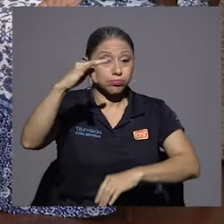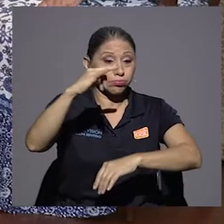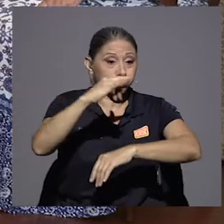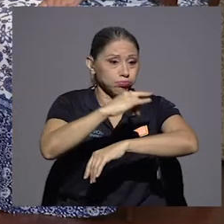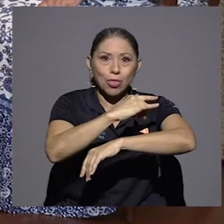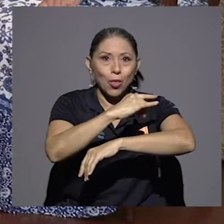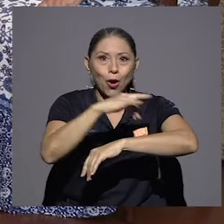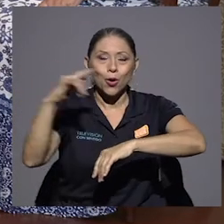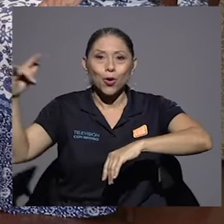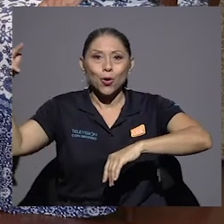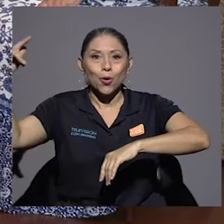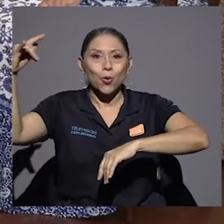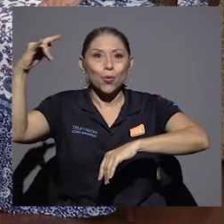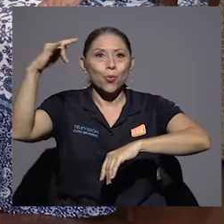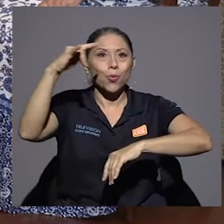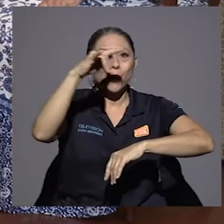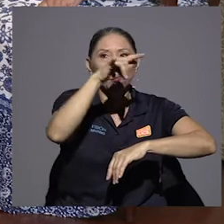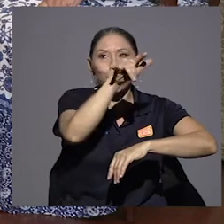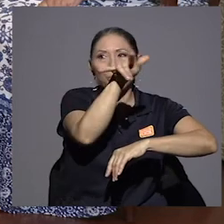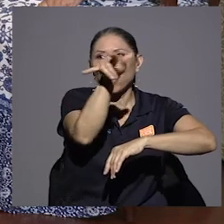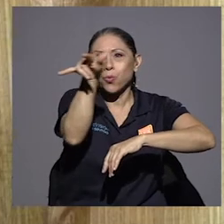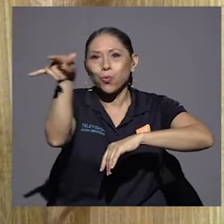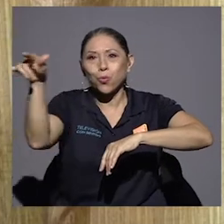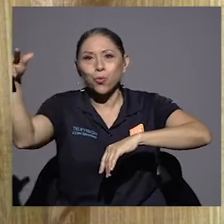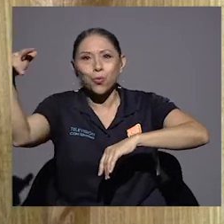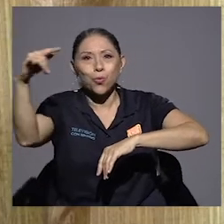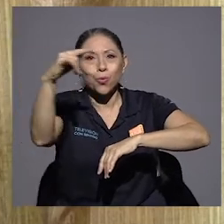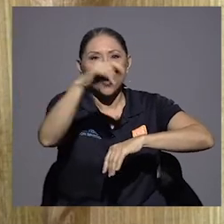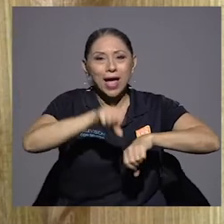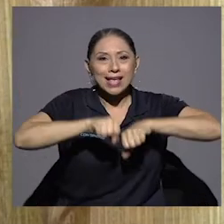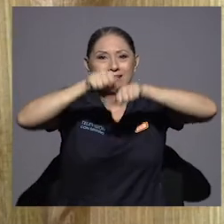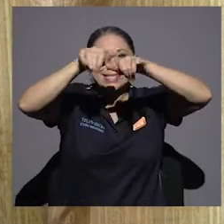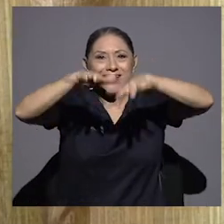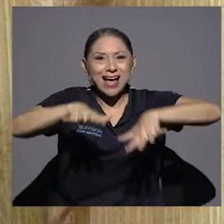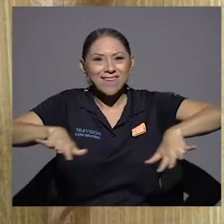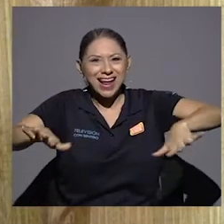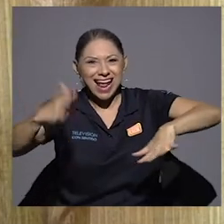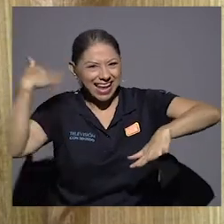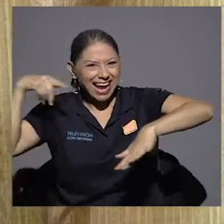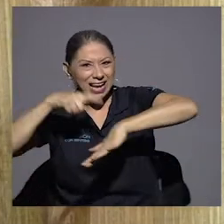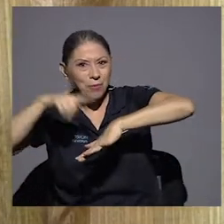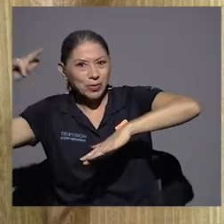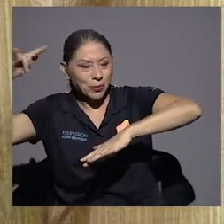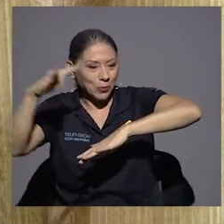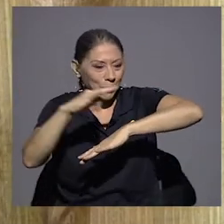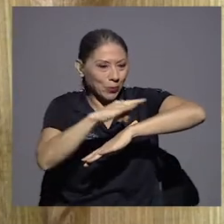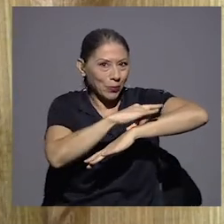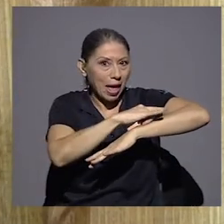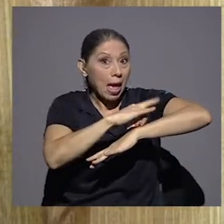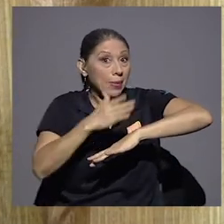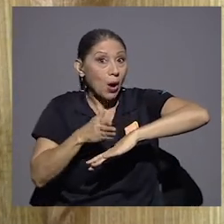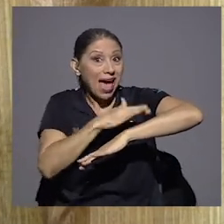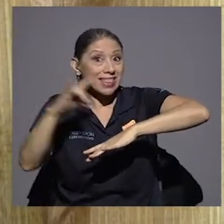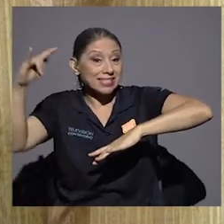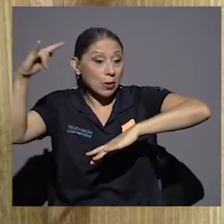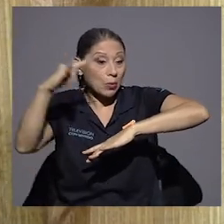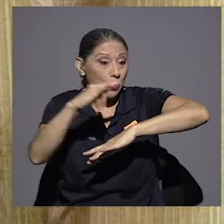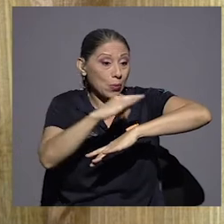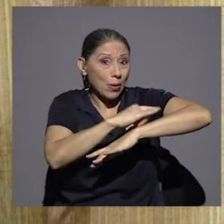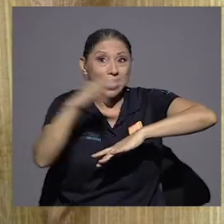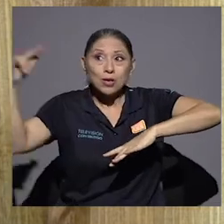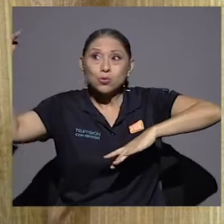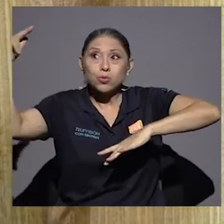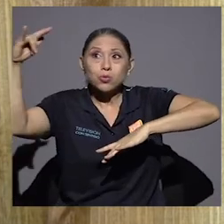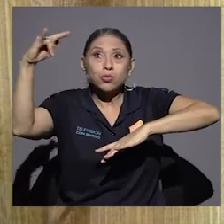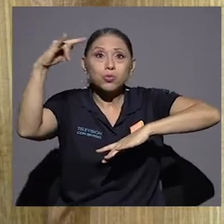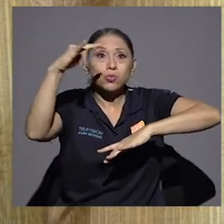porque además el aeropuerto estaba ubicado en ese lugar. Y dice que en ese sobrevuelo, aunque le había